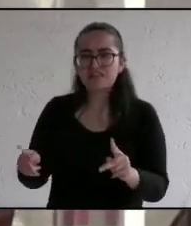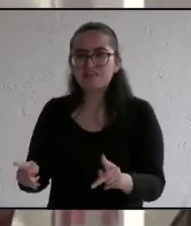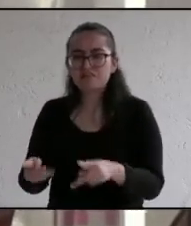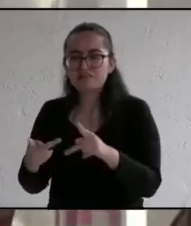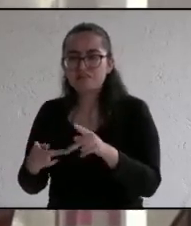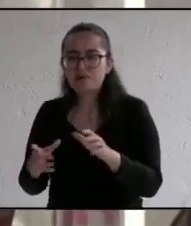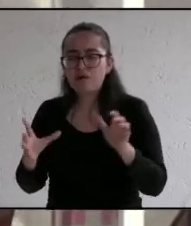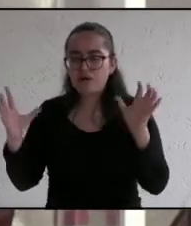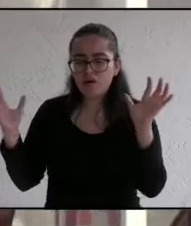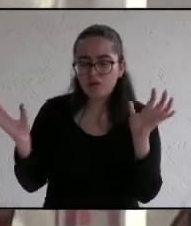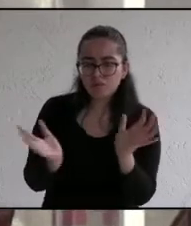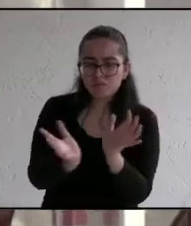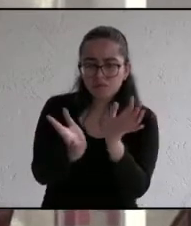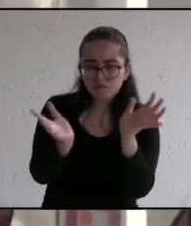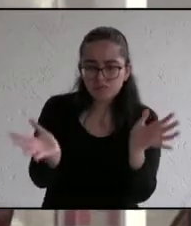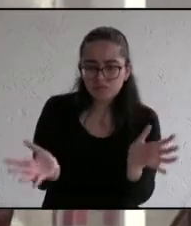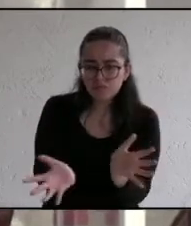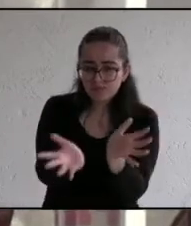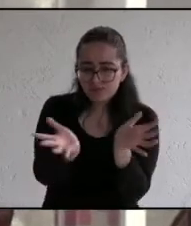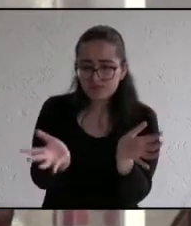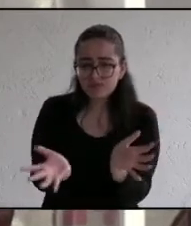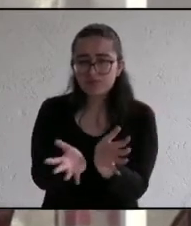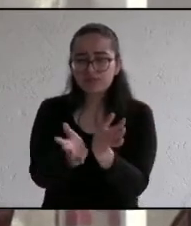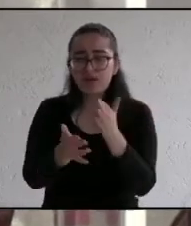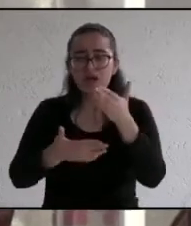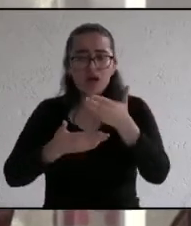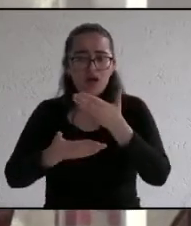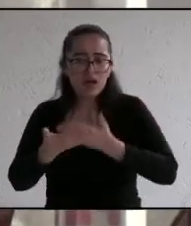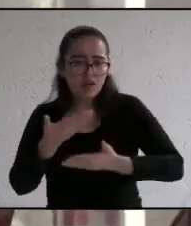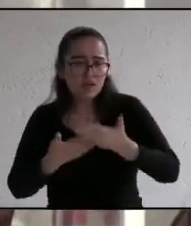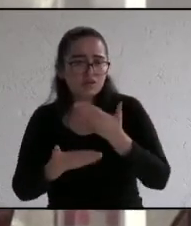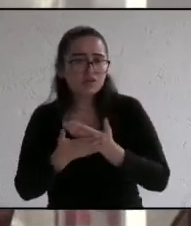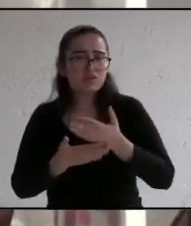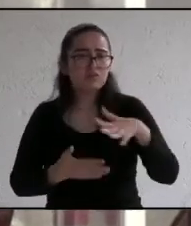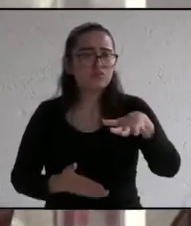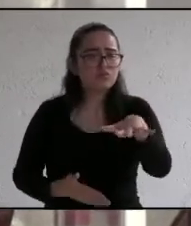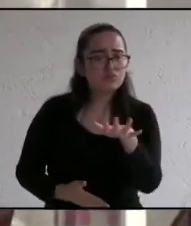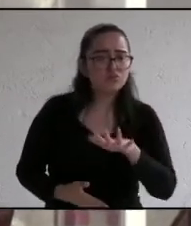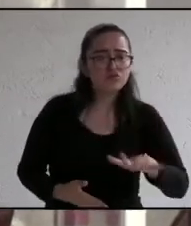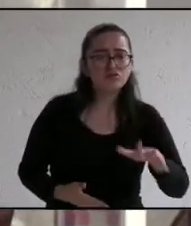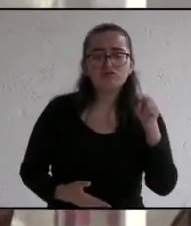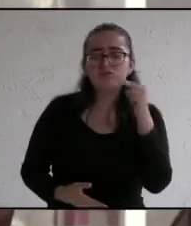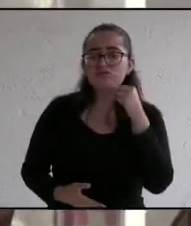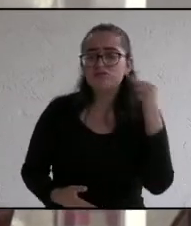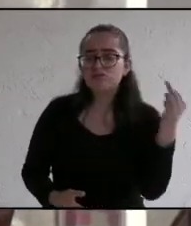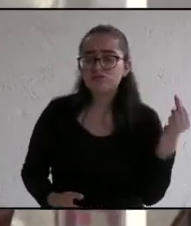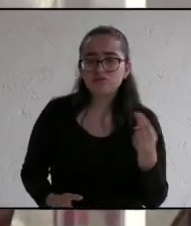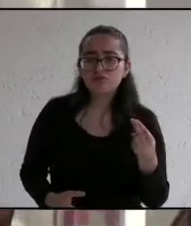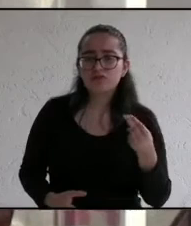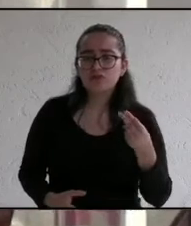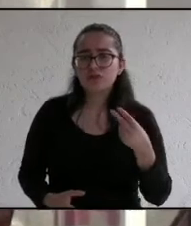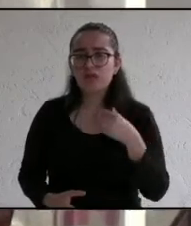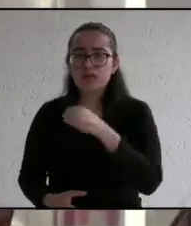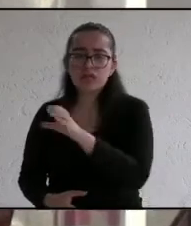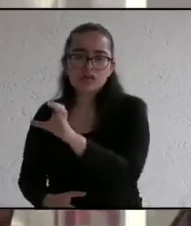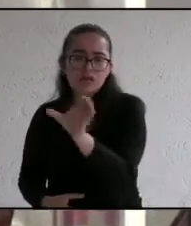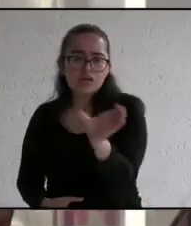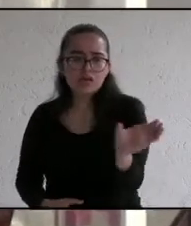impulsos y nuestro desarrollo social debe ser de inmediato a través de los agricultores del ganadero